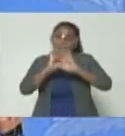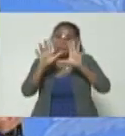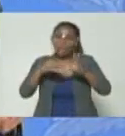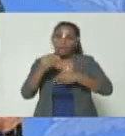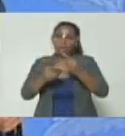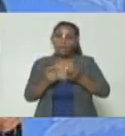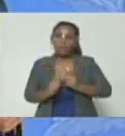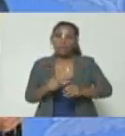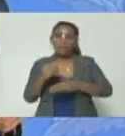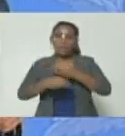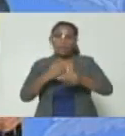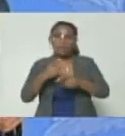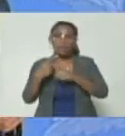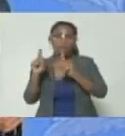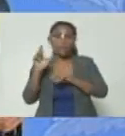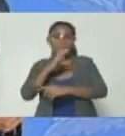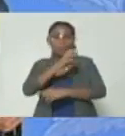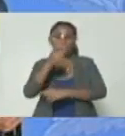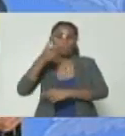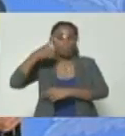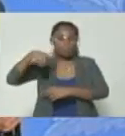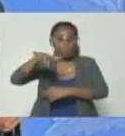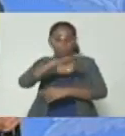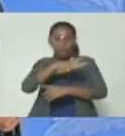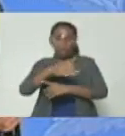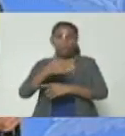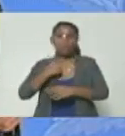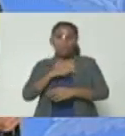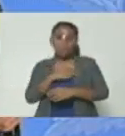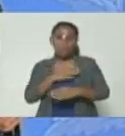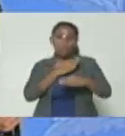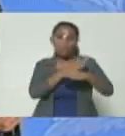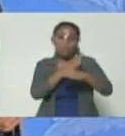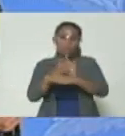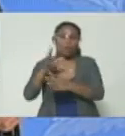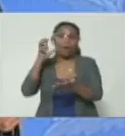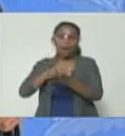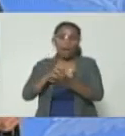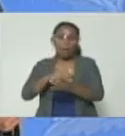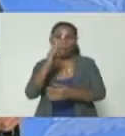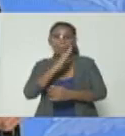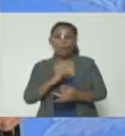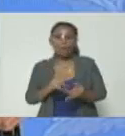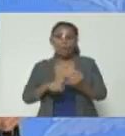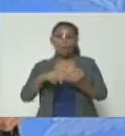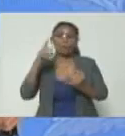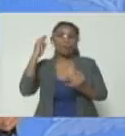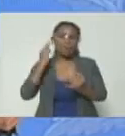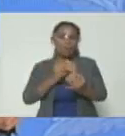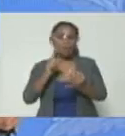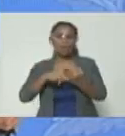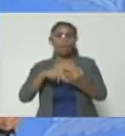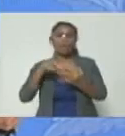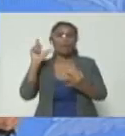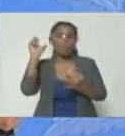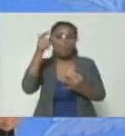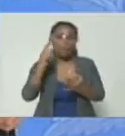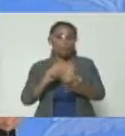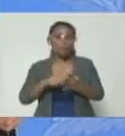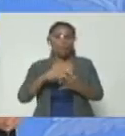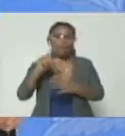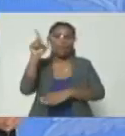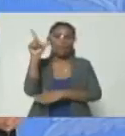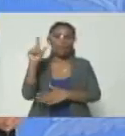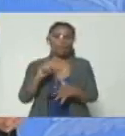activar también en otras ciudades y estamos detrás de ellos en el estado de Aragua en el estado de Harina en el estado de Bolívar en el estado de Huarico en el estado de Lara